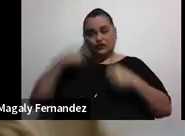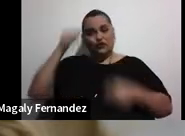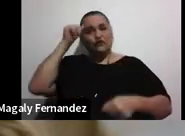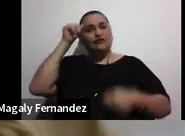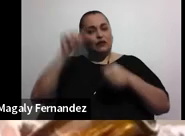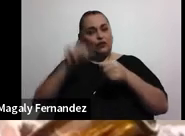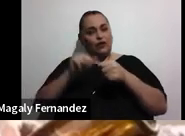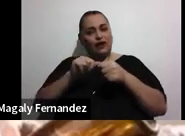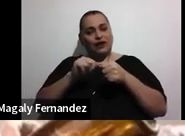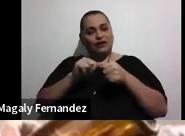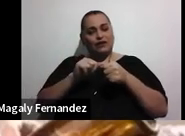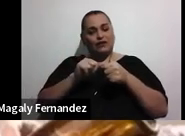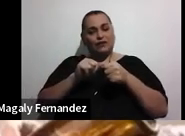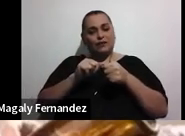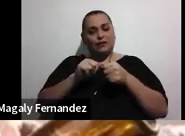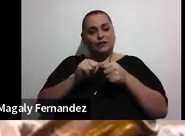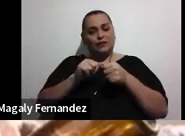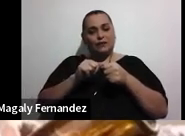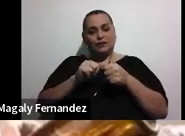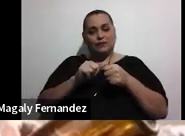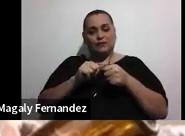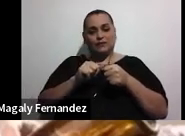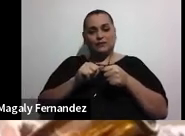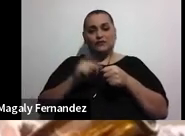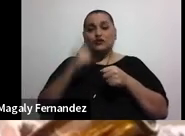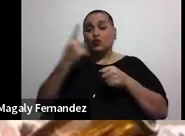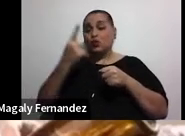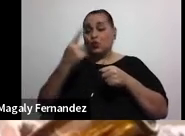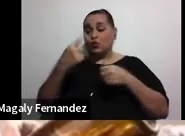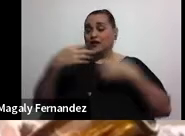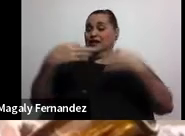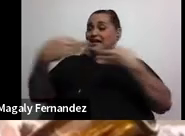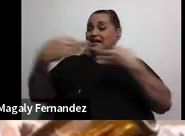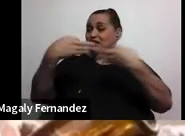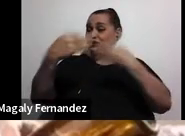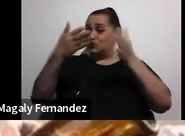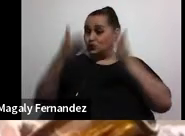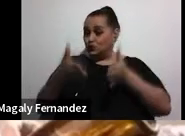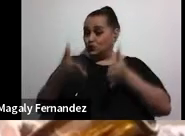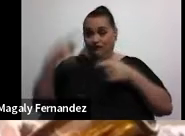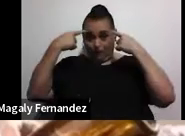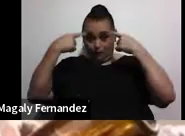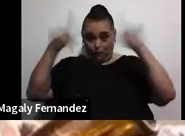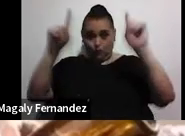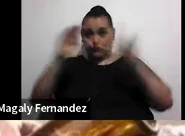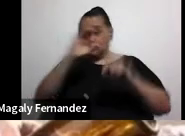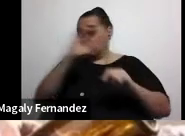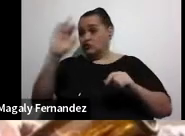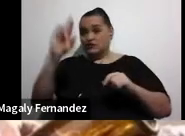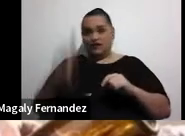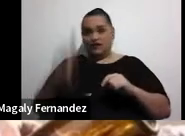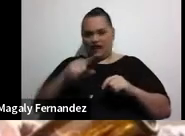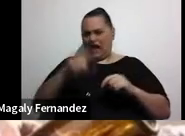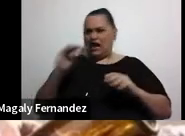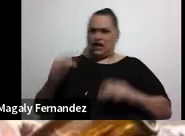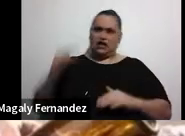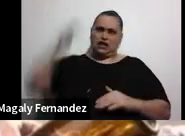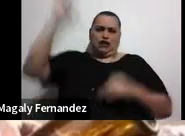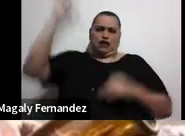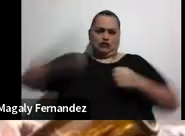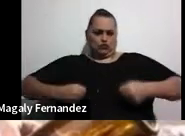instructor muy famoso aquí de Costa Rica. Él es súper grande, fuerte, musculoso.